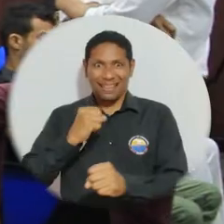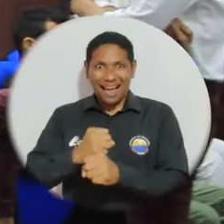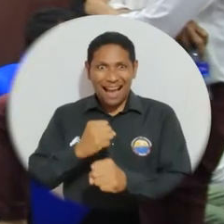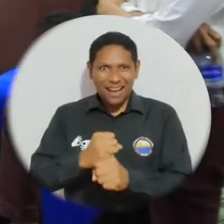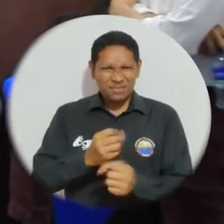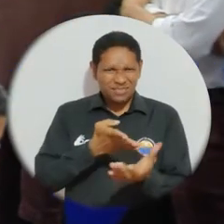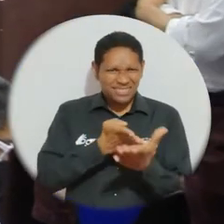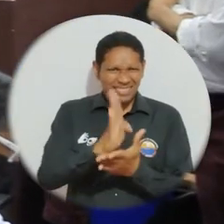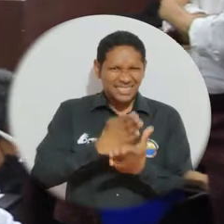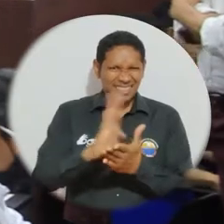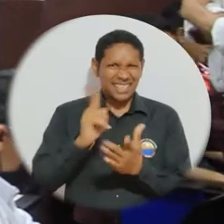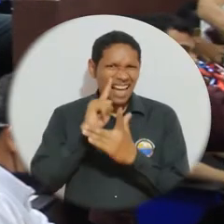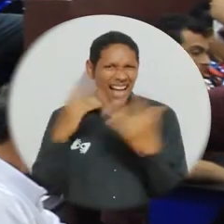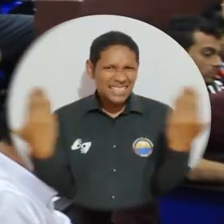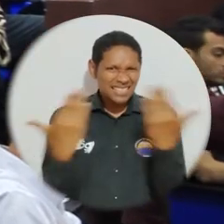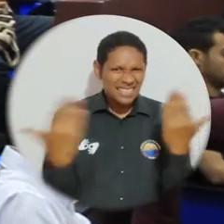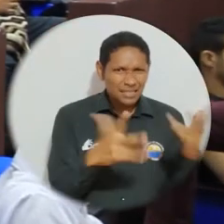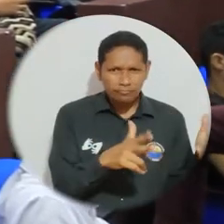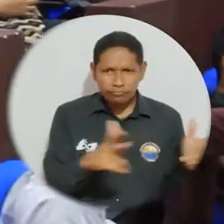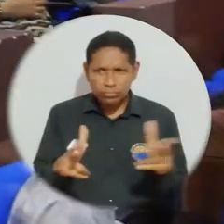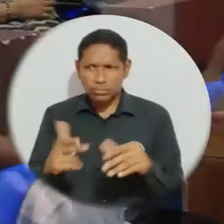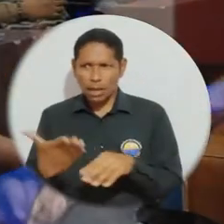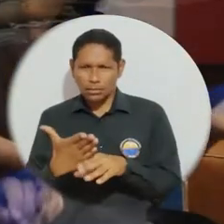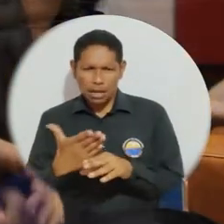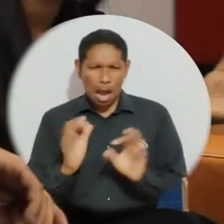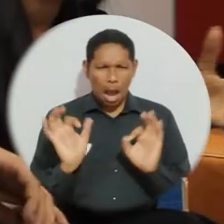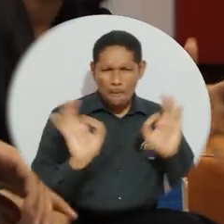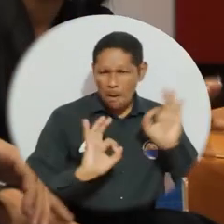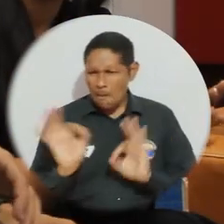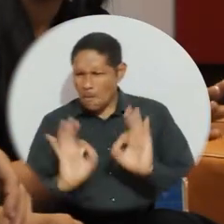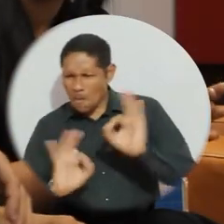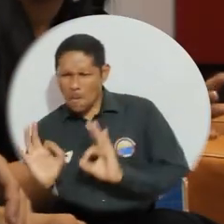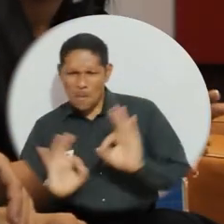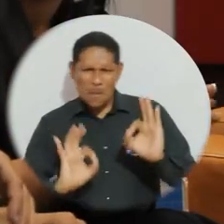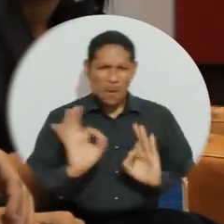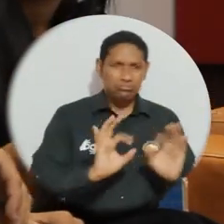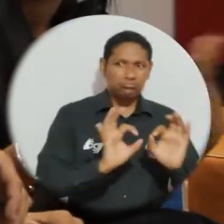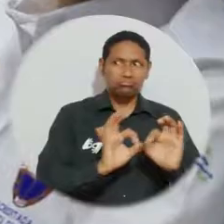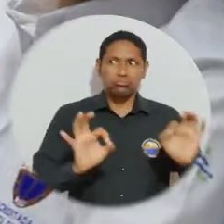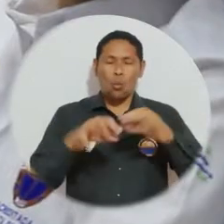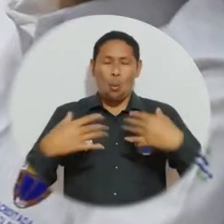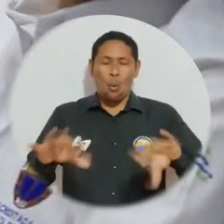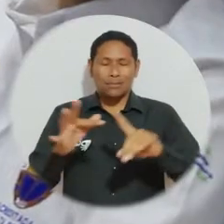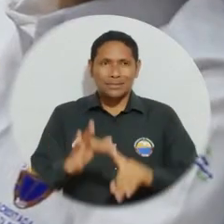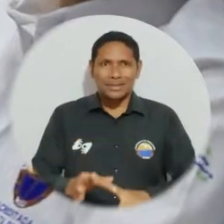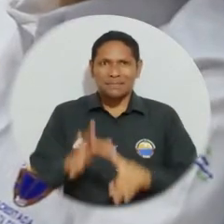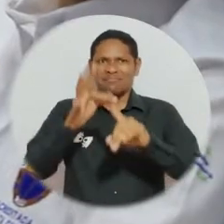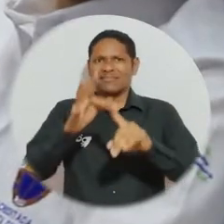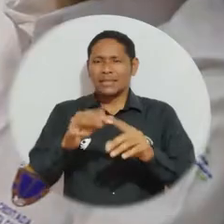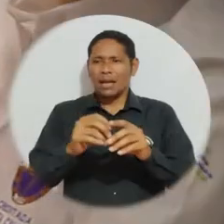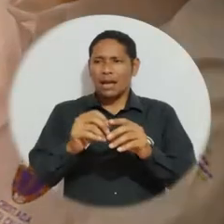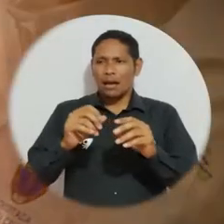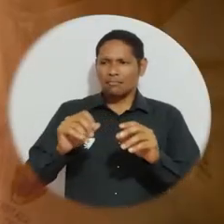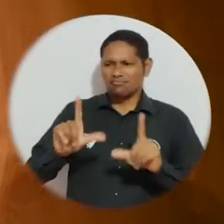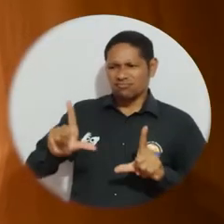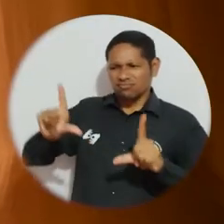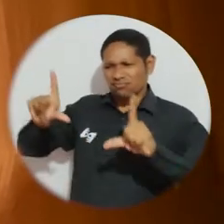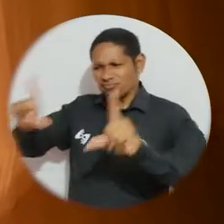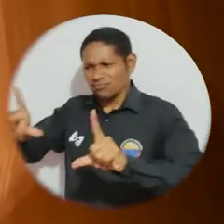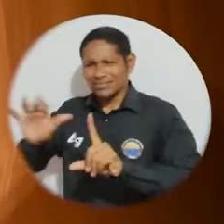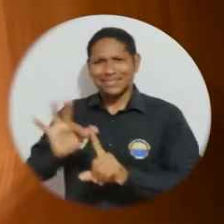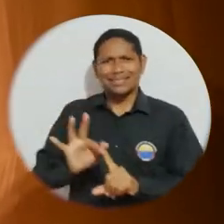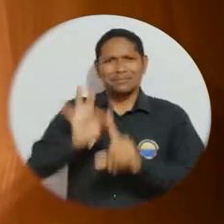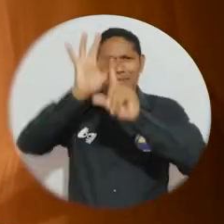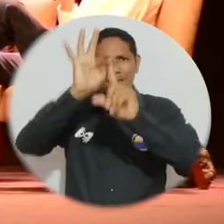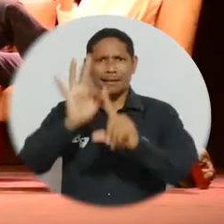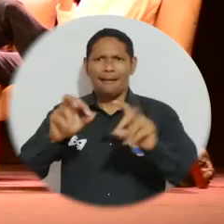Programa de Cine y Audiovisuales, el Programa quiso llevar a cabo la celebración, que incluye condecoraciones,